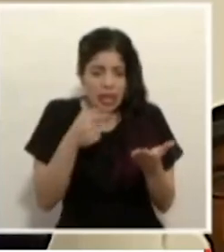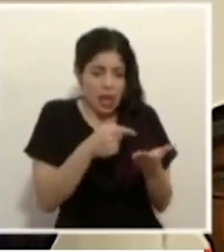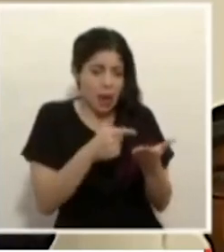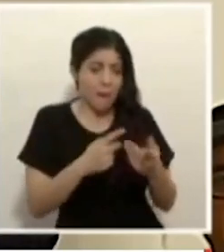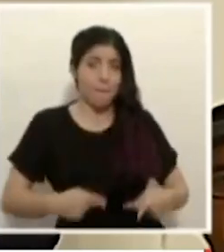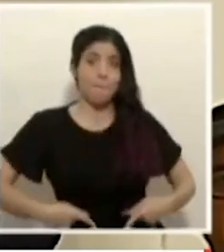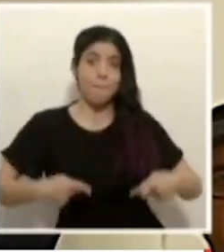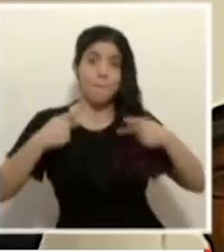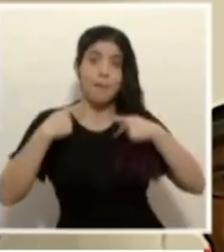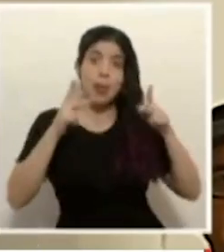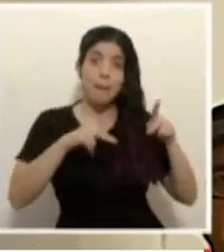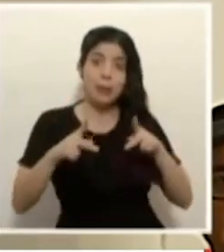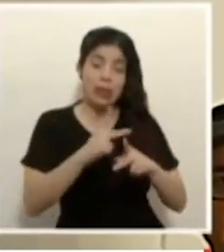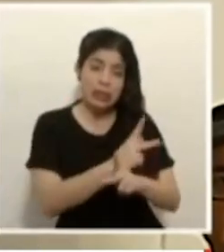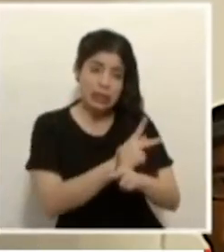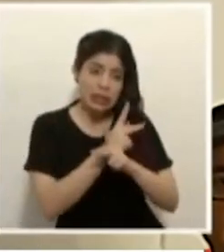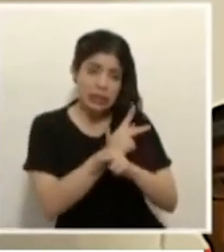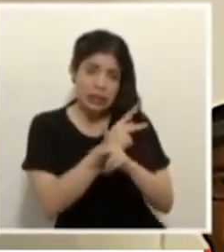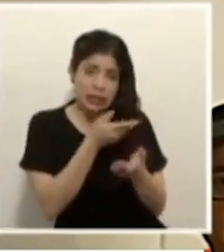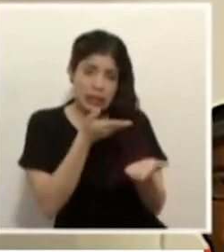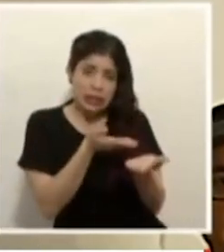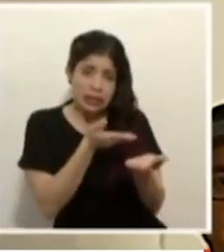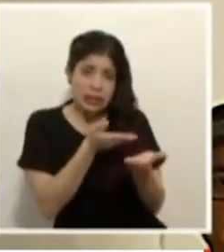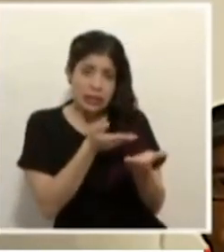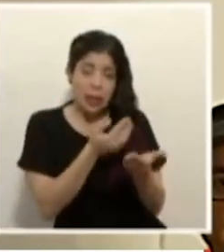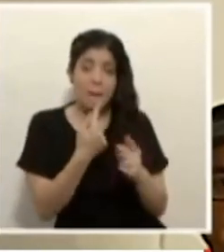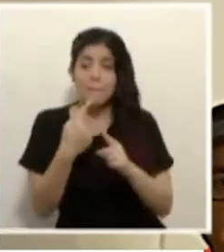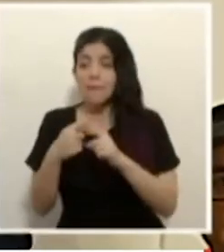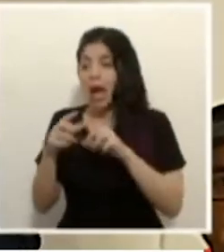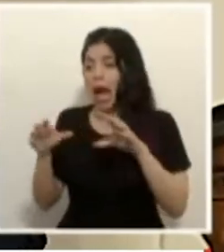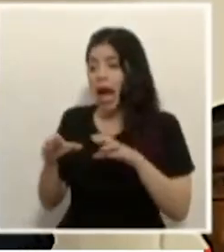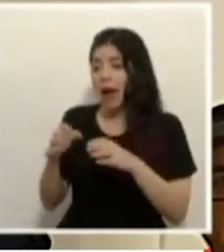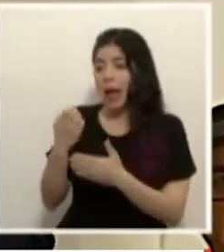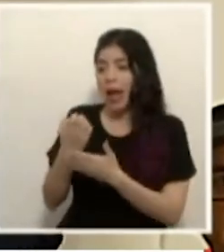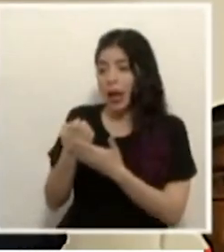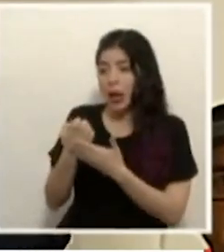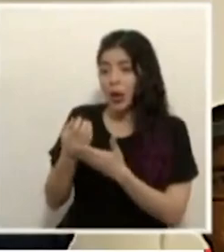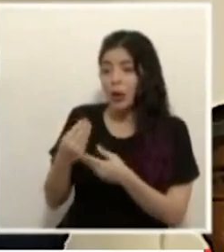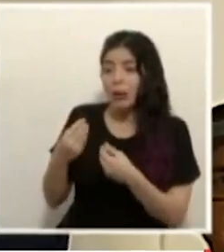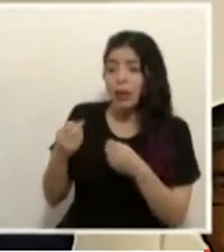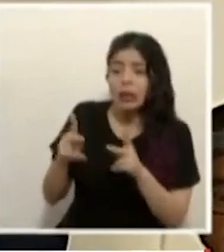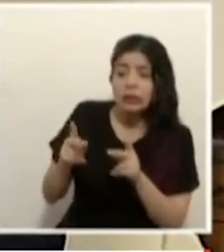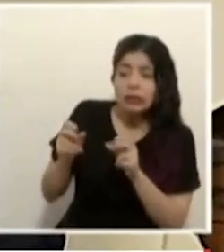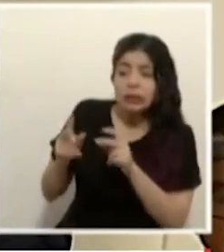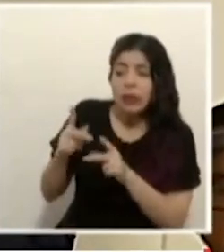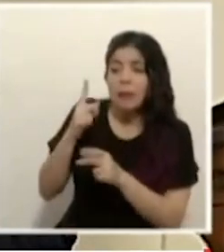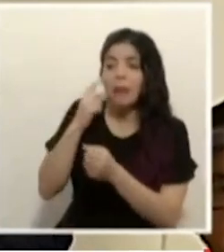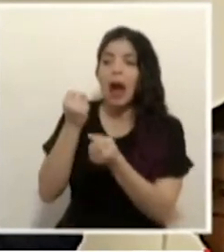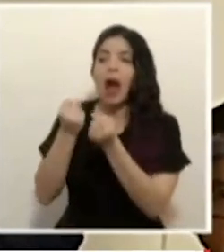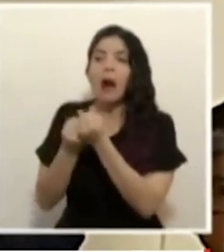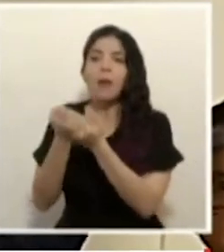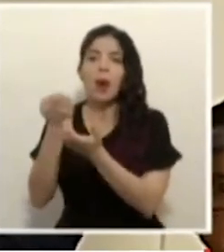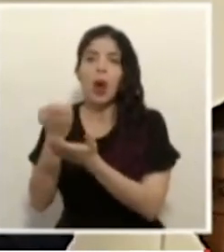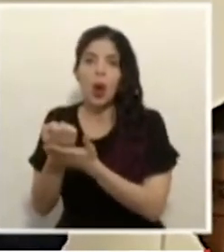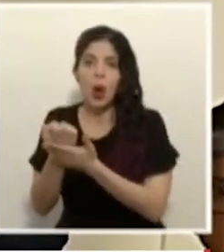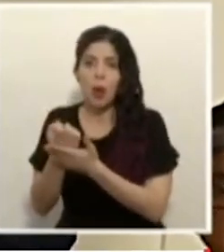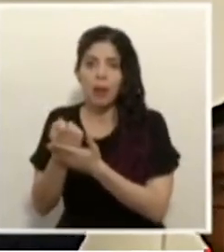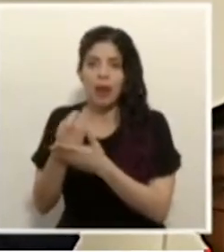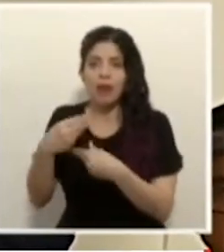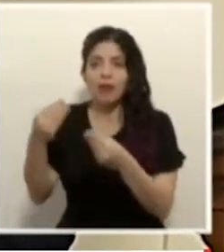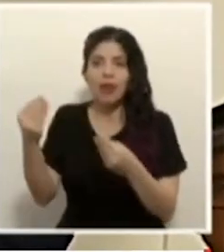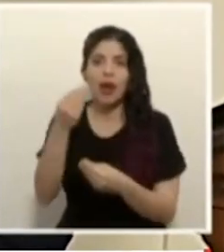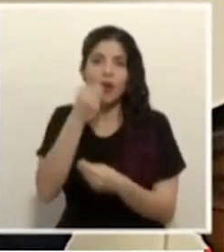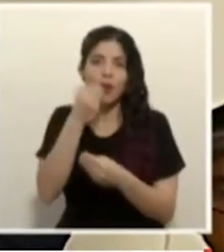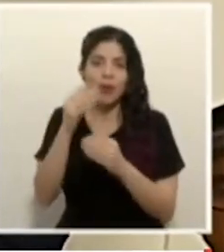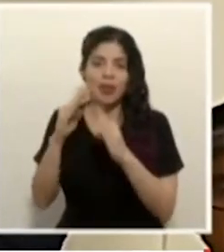vidas de las personas y permitir la actividad económica que lleve sustento a los hogares y apoyar a quien no lo tiene. Ese es